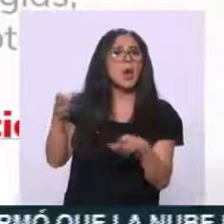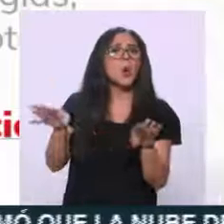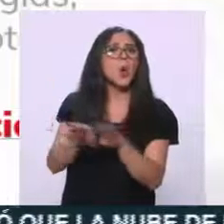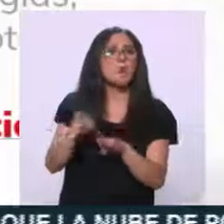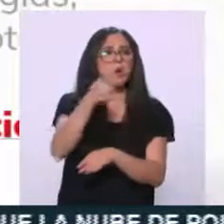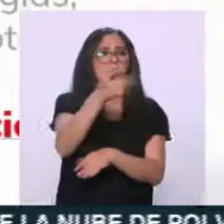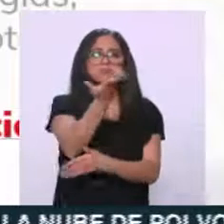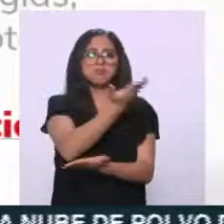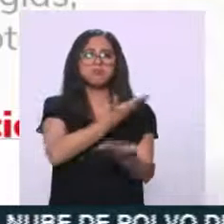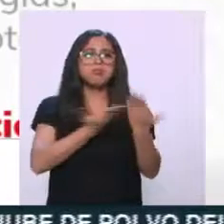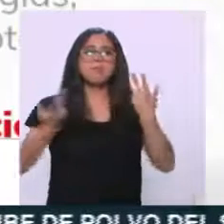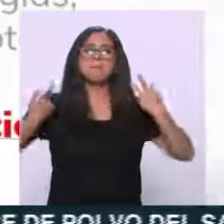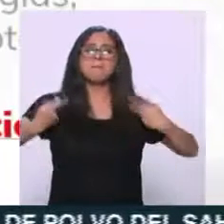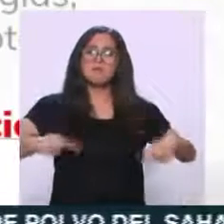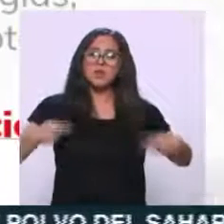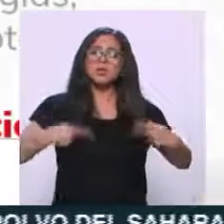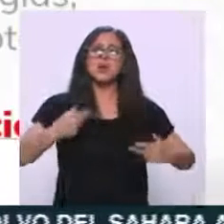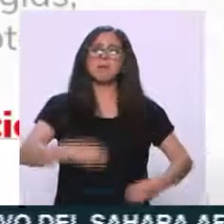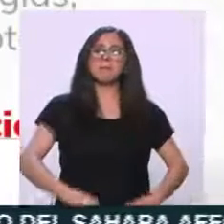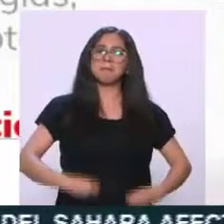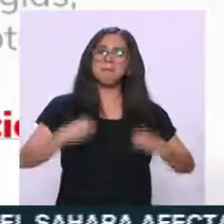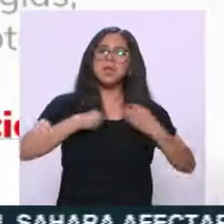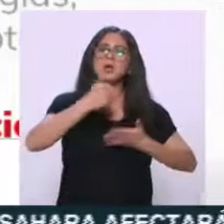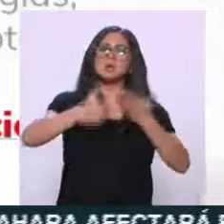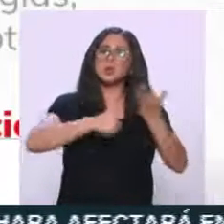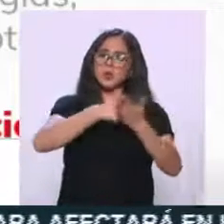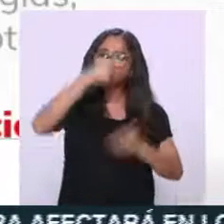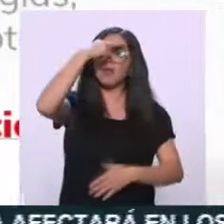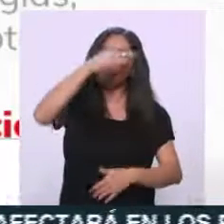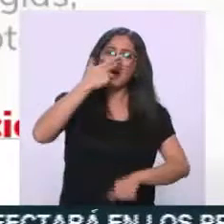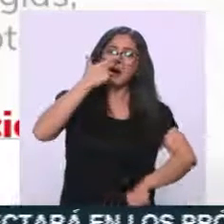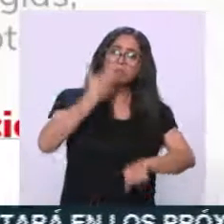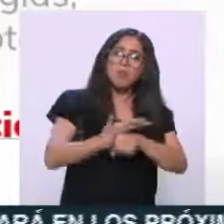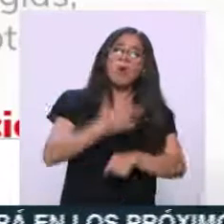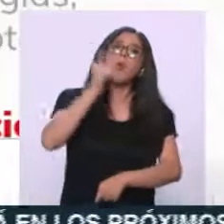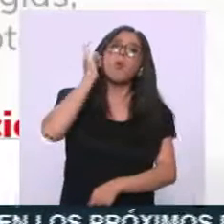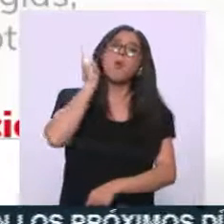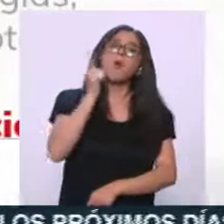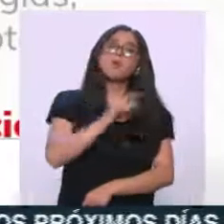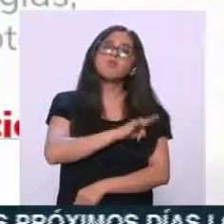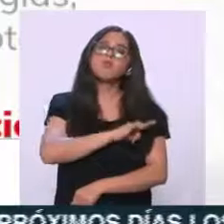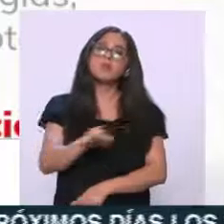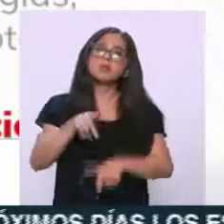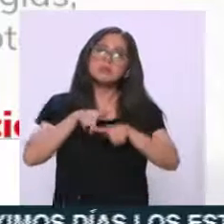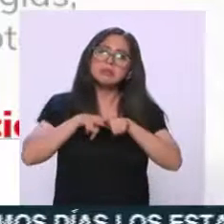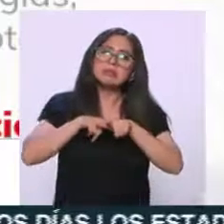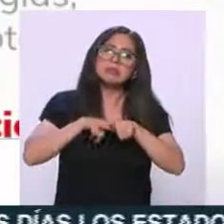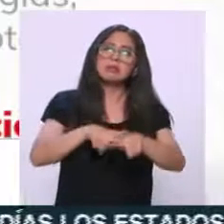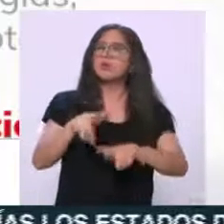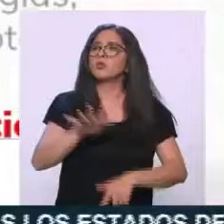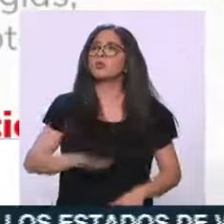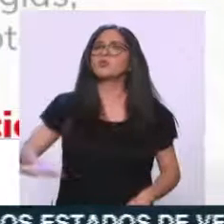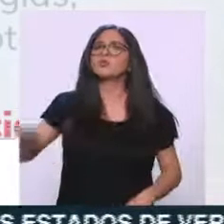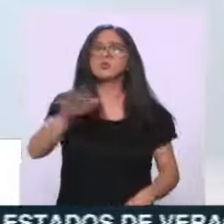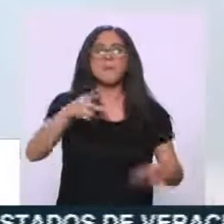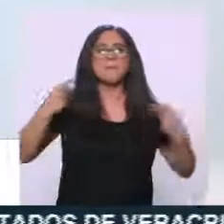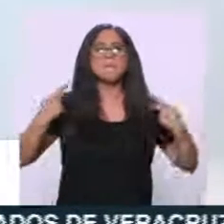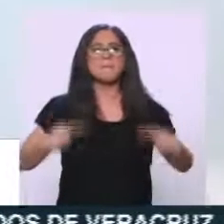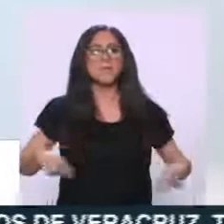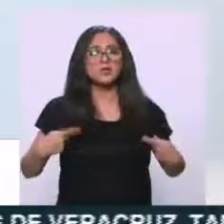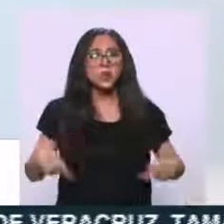responsabilidad de la ciudadanía. Y queremos seguir contando con la responsabilidad de todos y de todas. Hemos visto